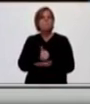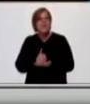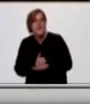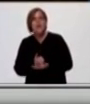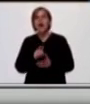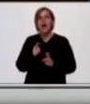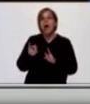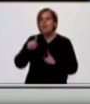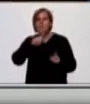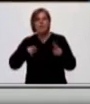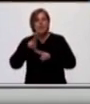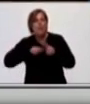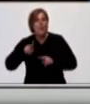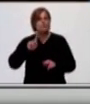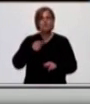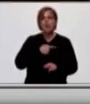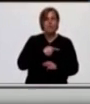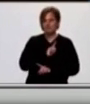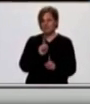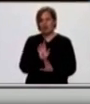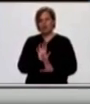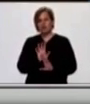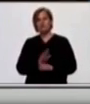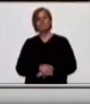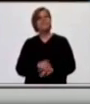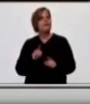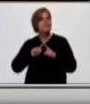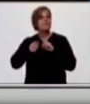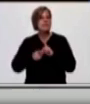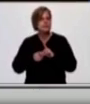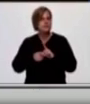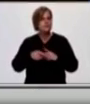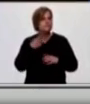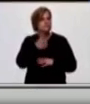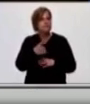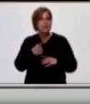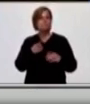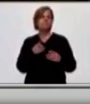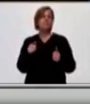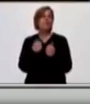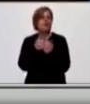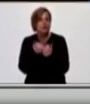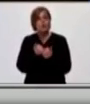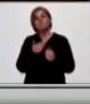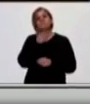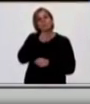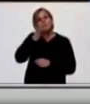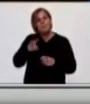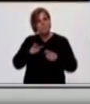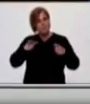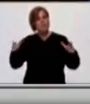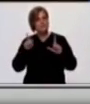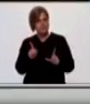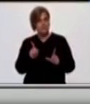conseguir el nexo que haya estado en lugar con circulación viral o contacto con un caso confirmado. Esto nos lleva a aumentar los testeos